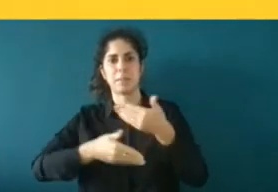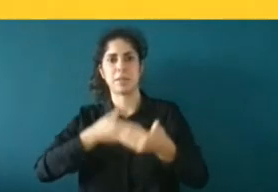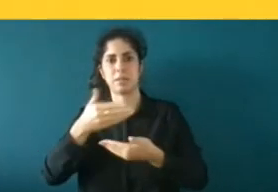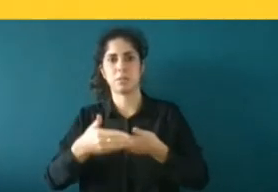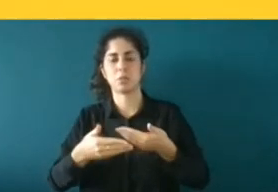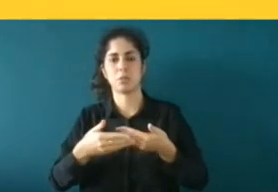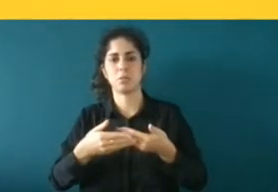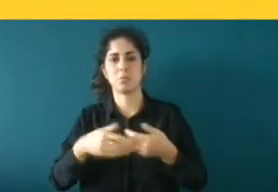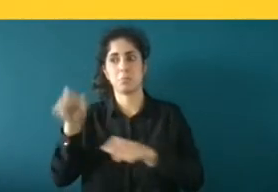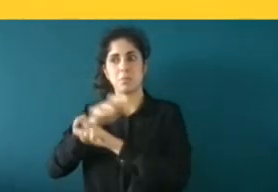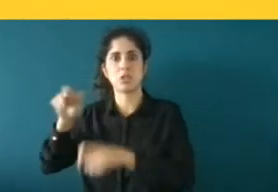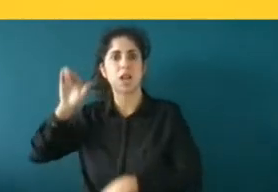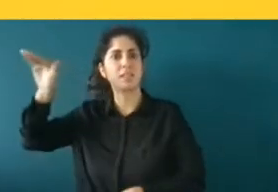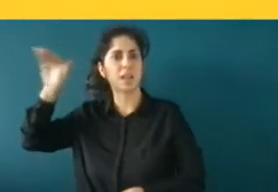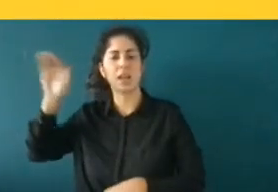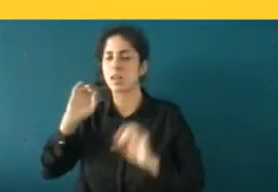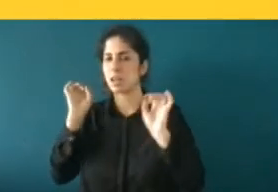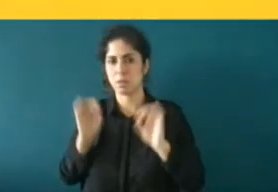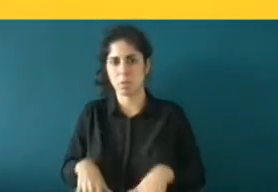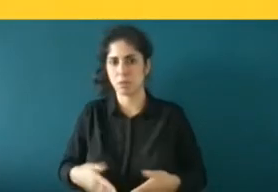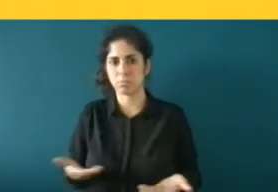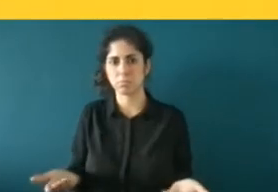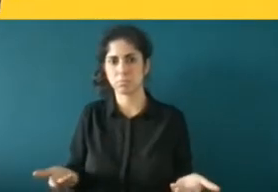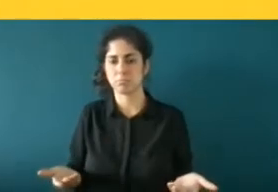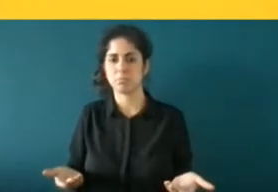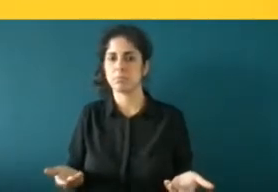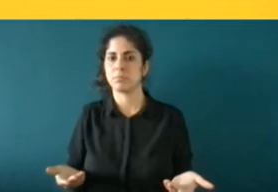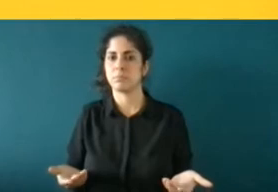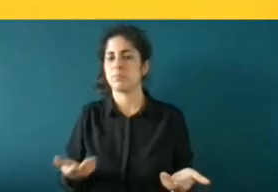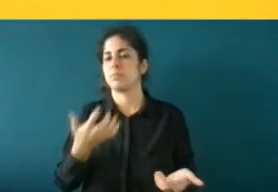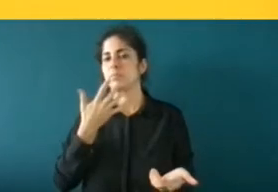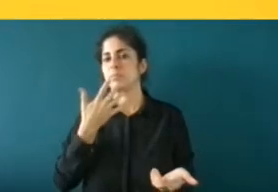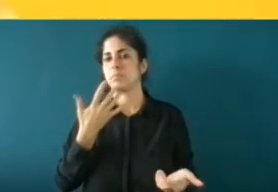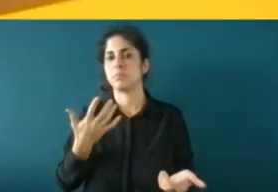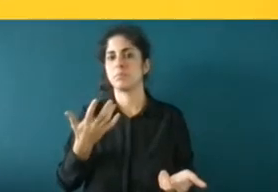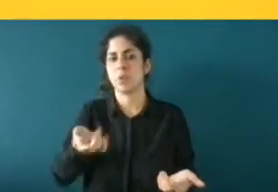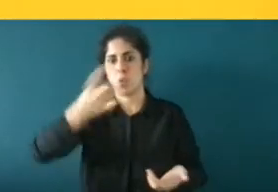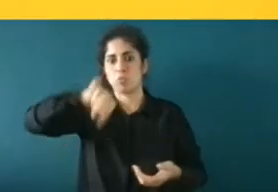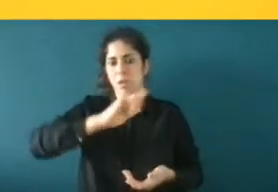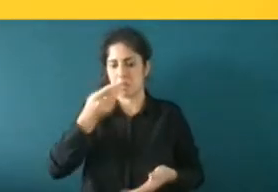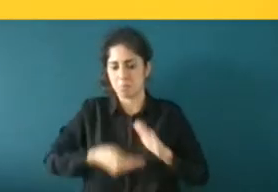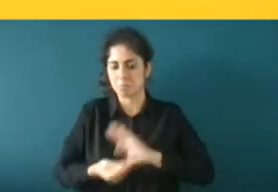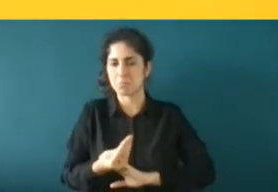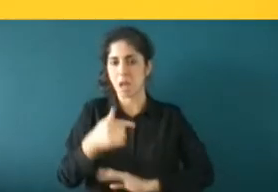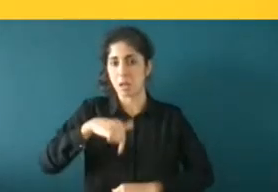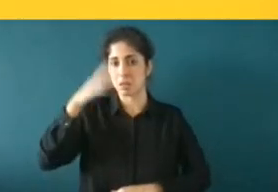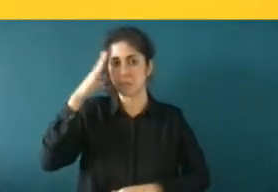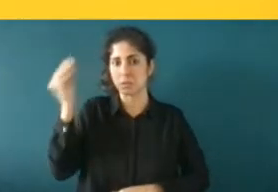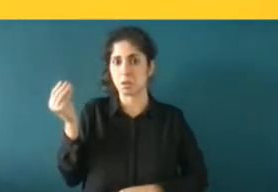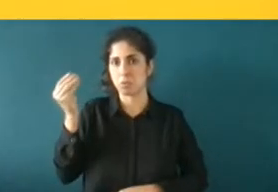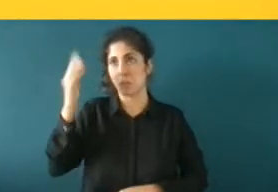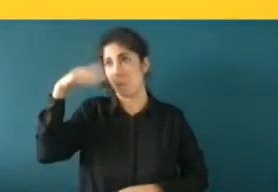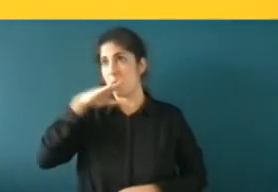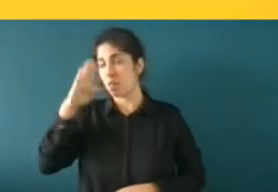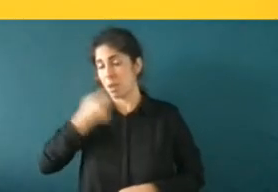extranjeras no como no como puede ser cualquiera de ustedes que haya nacido aquí que sus padres sean españoles que automáticamente